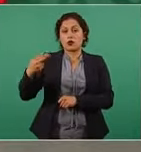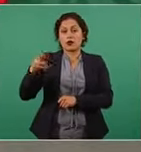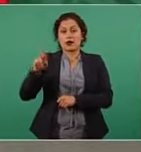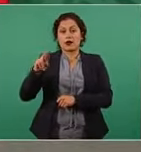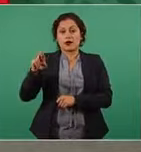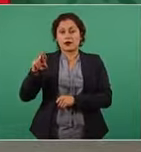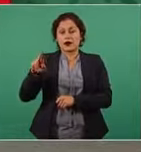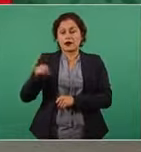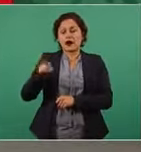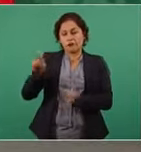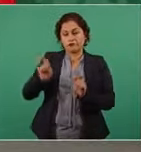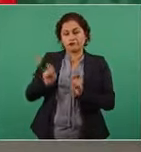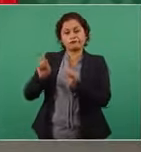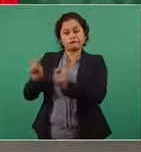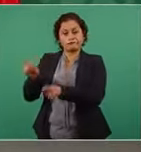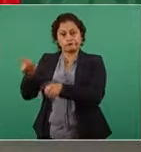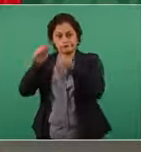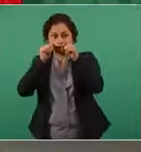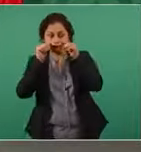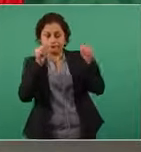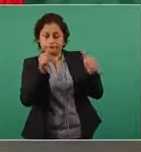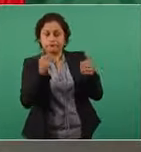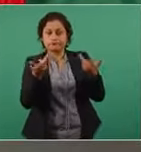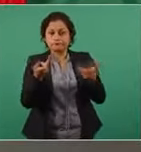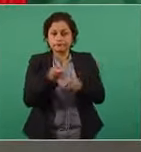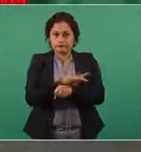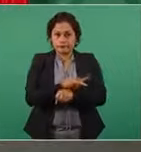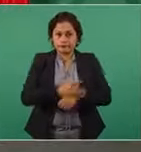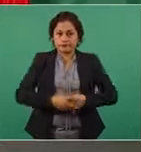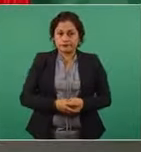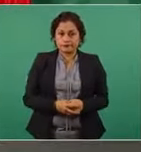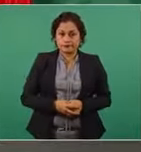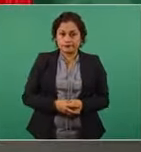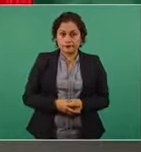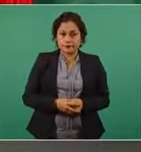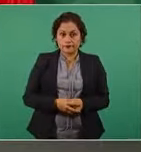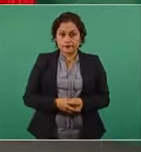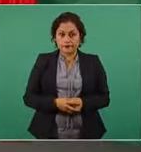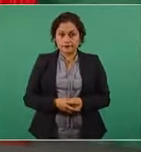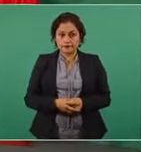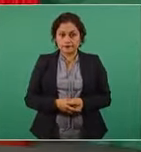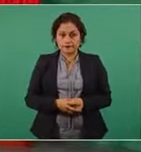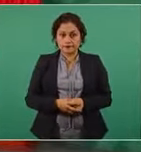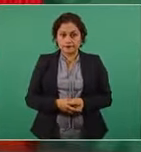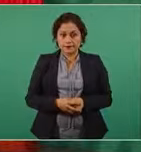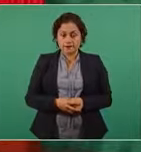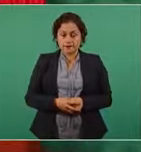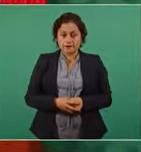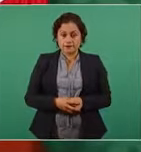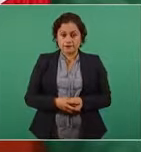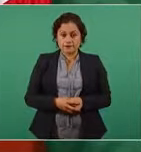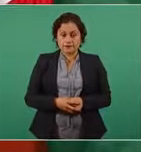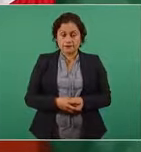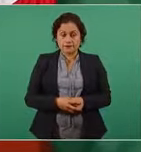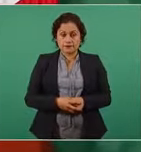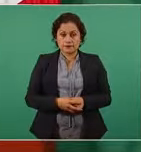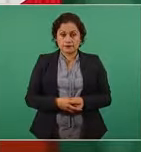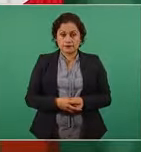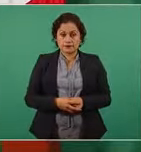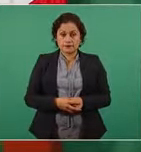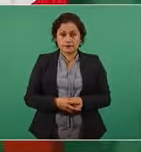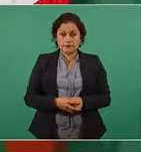encomienda. Y antes de partir